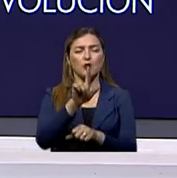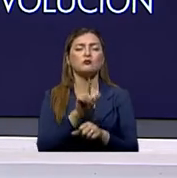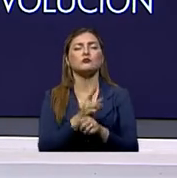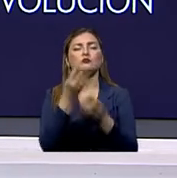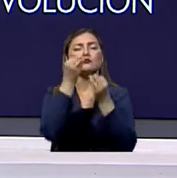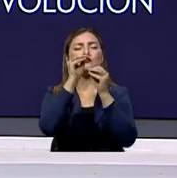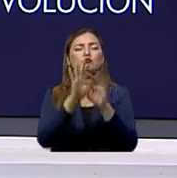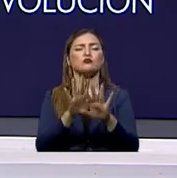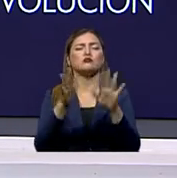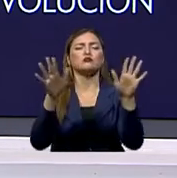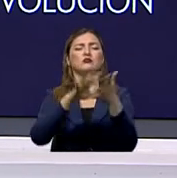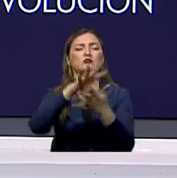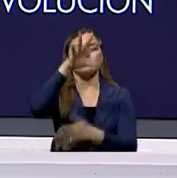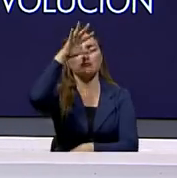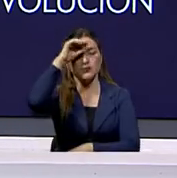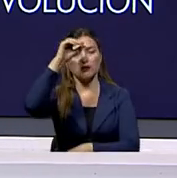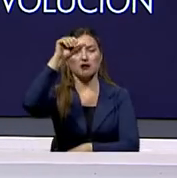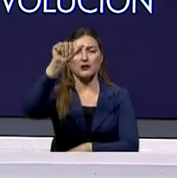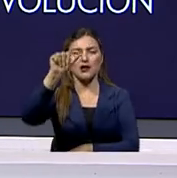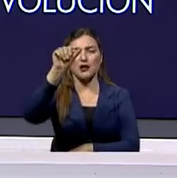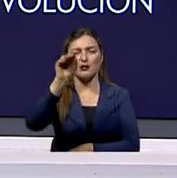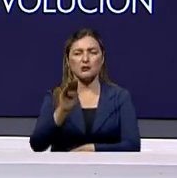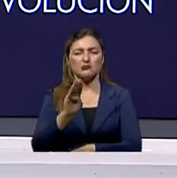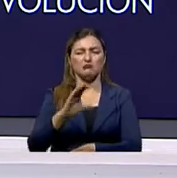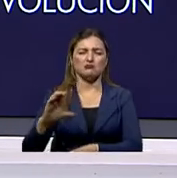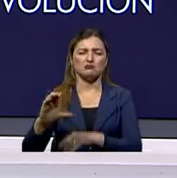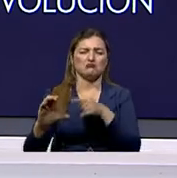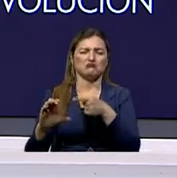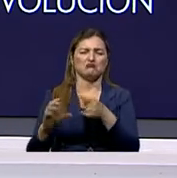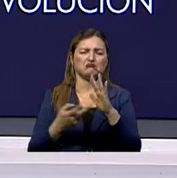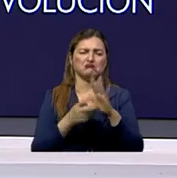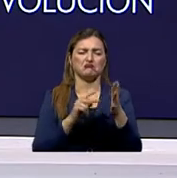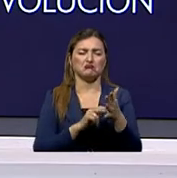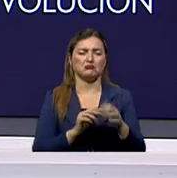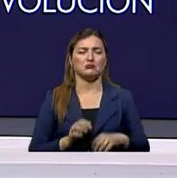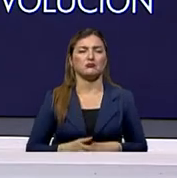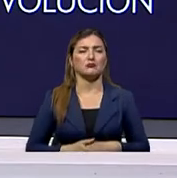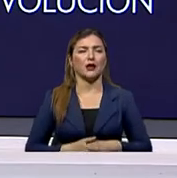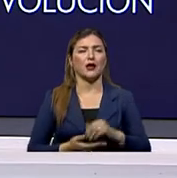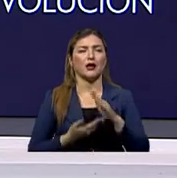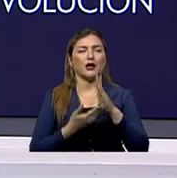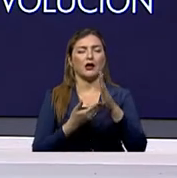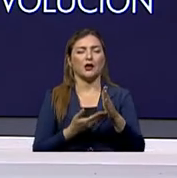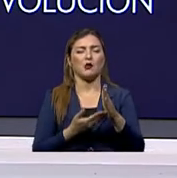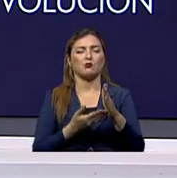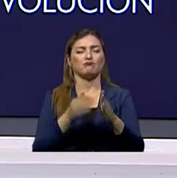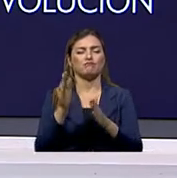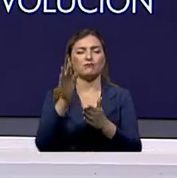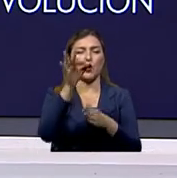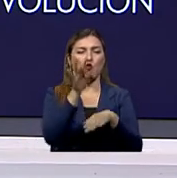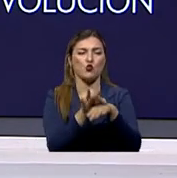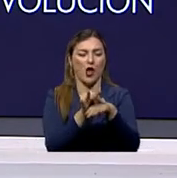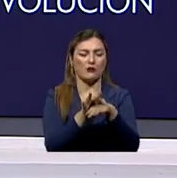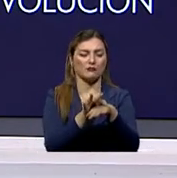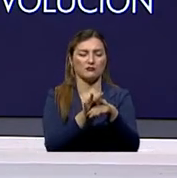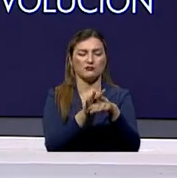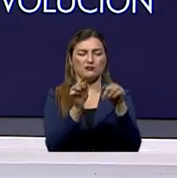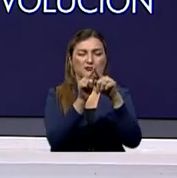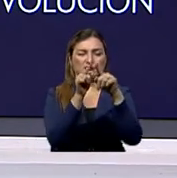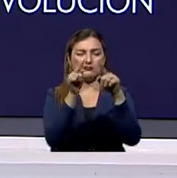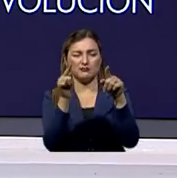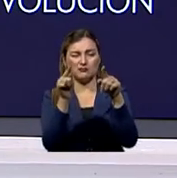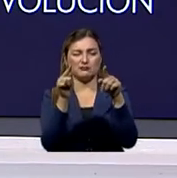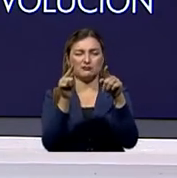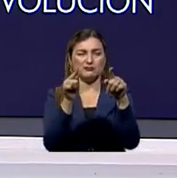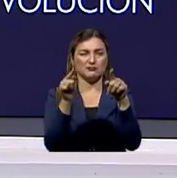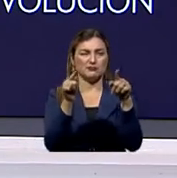ABCD del melanoma, es decir, vea la asimetría, la apariencia asimétrica, es decir, que no